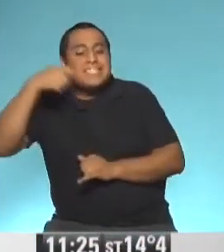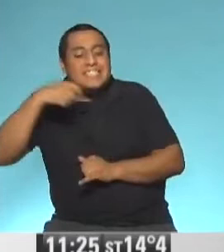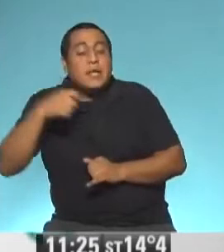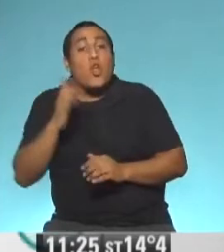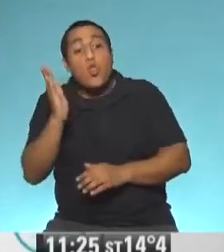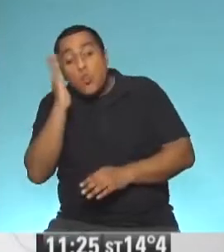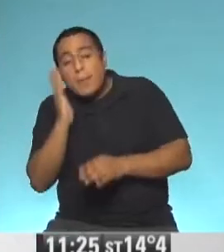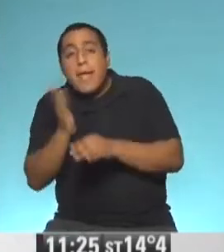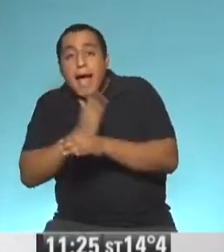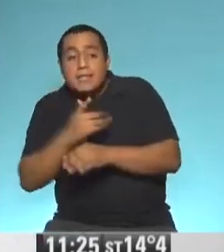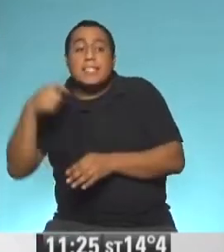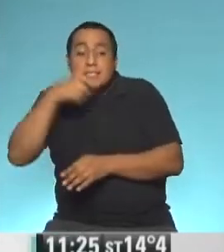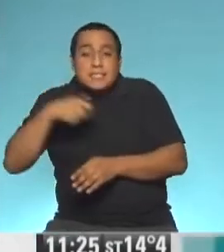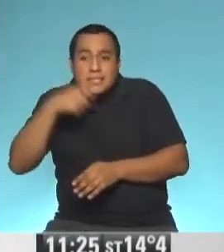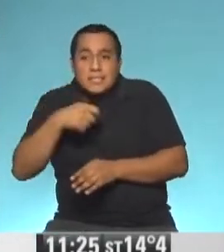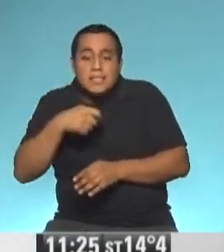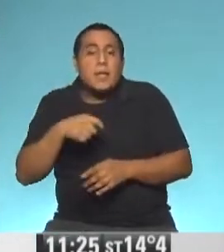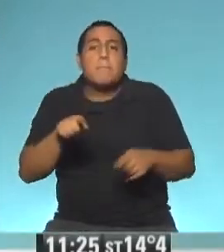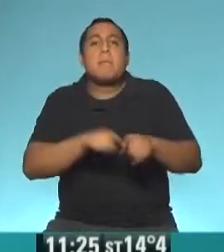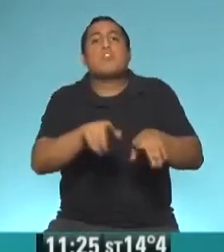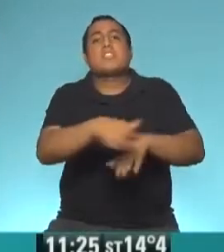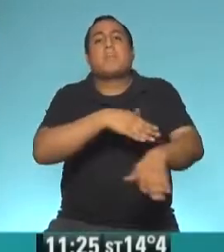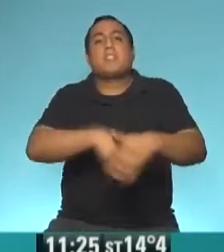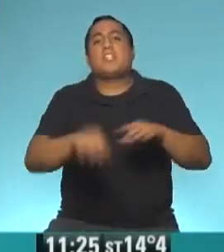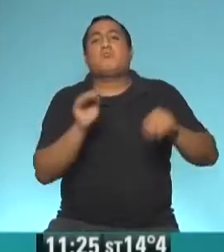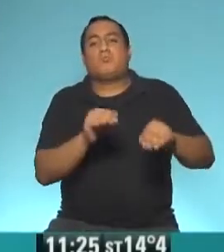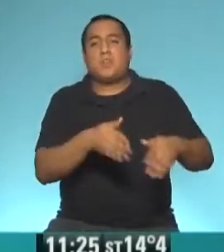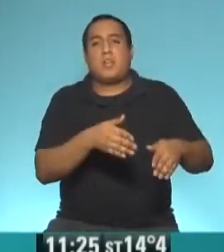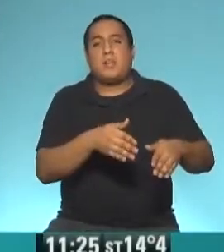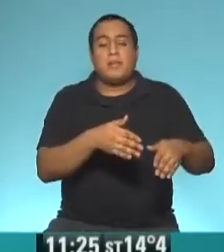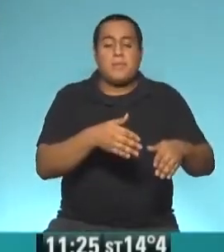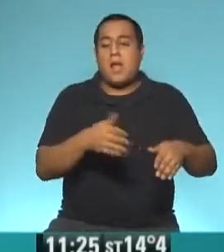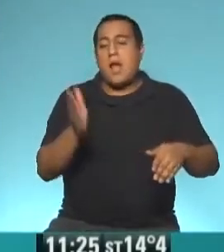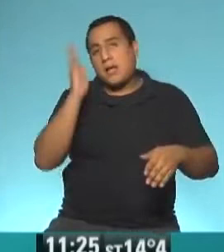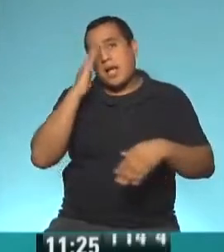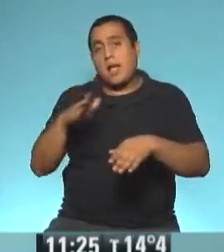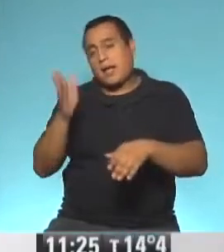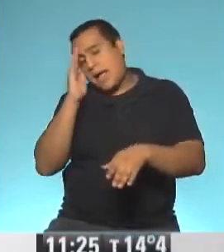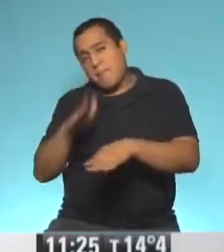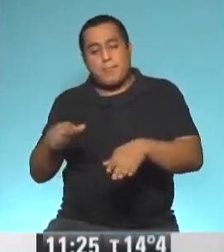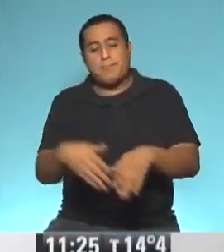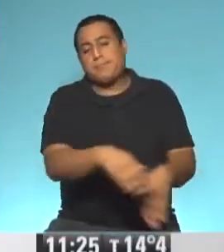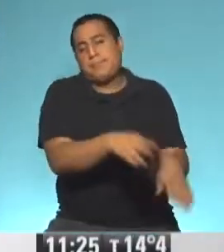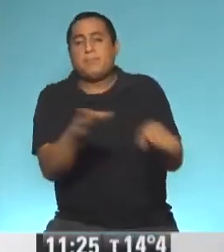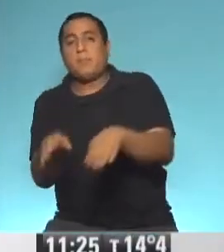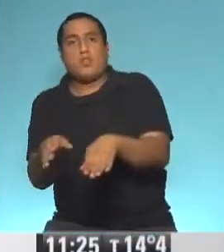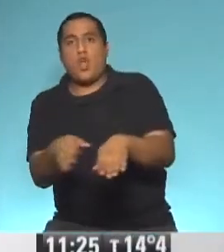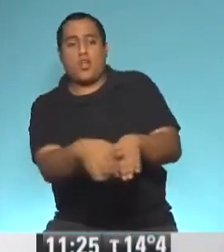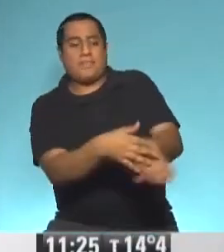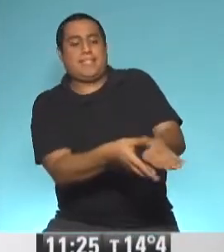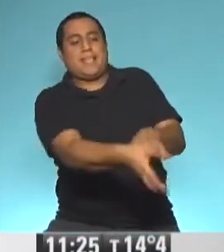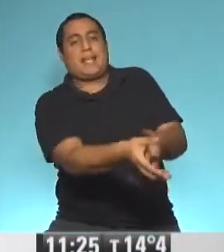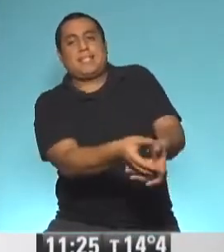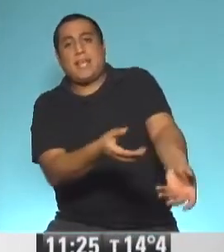de irse a dormir. Es como tener las zapatillas sucias. No nos vamos a meter con las zapatillas dentro de la cama, no hay que sacarse las zapatillas, hay que lavarse las